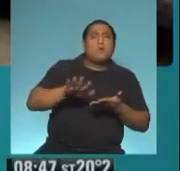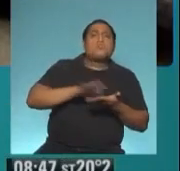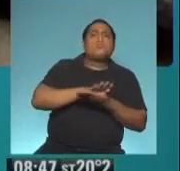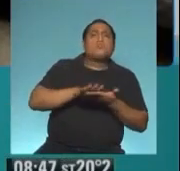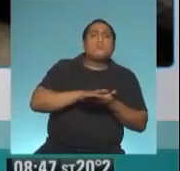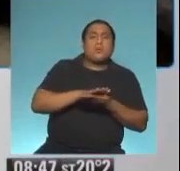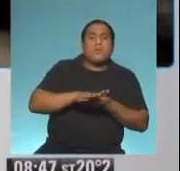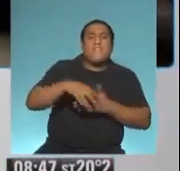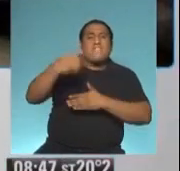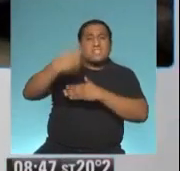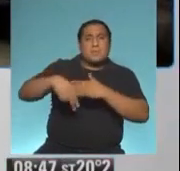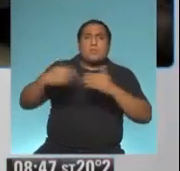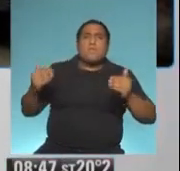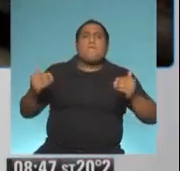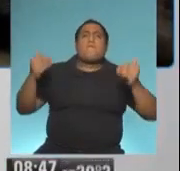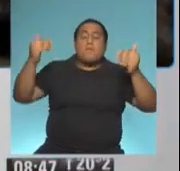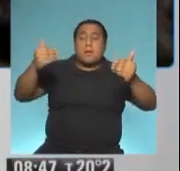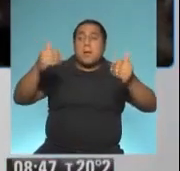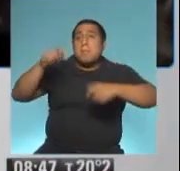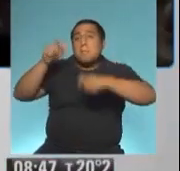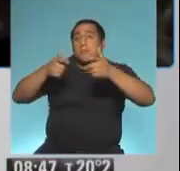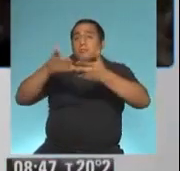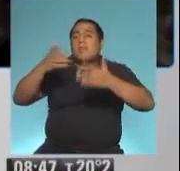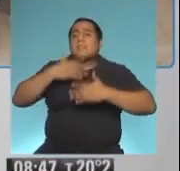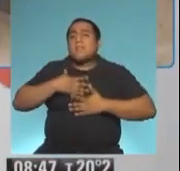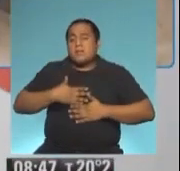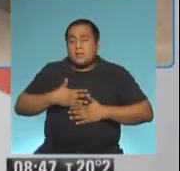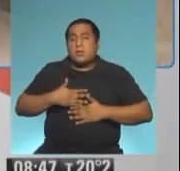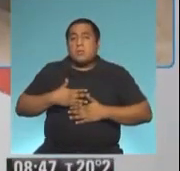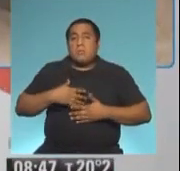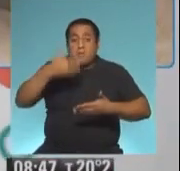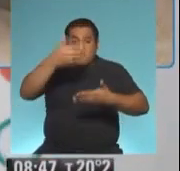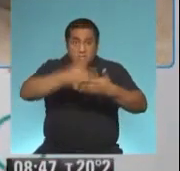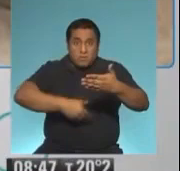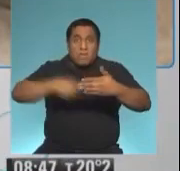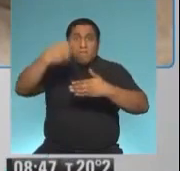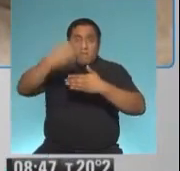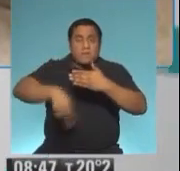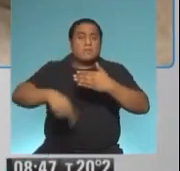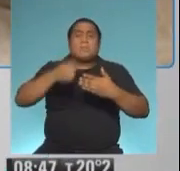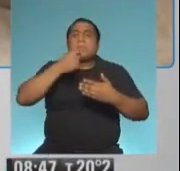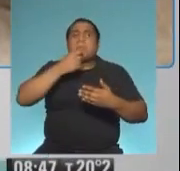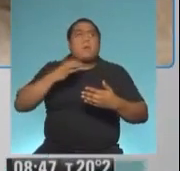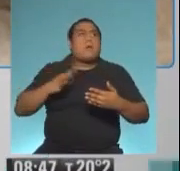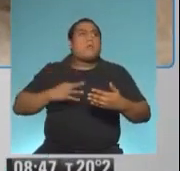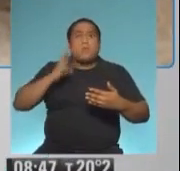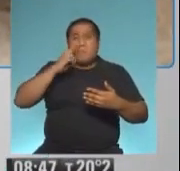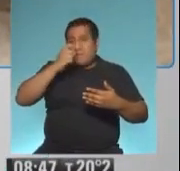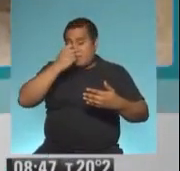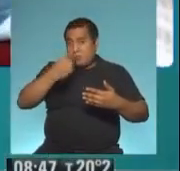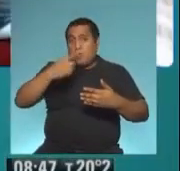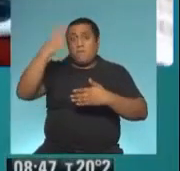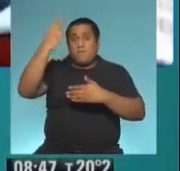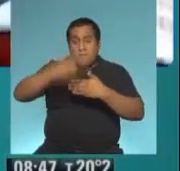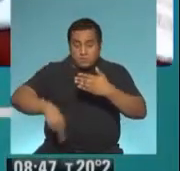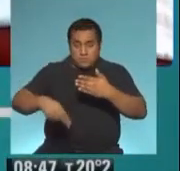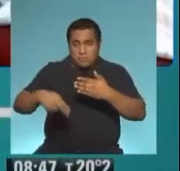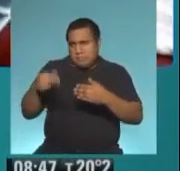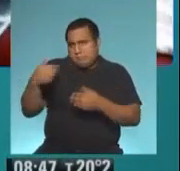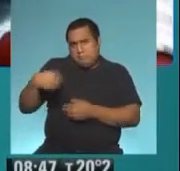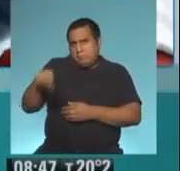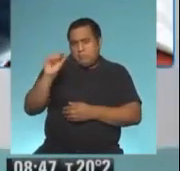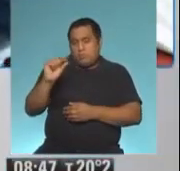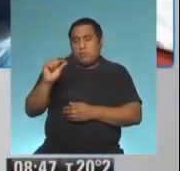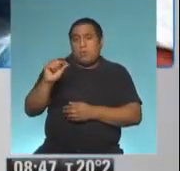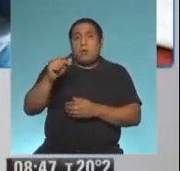vencimientos y para que la gente se quede tranquila, ningún certificado que venza en 2021, ya acá a la vuelta de la esquina,